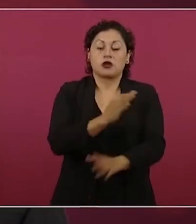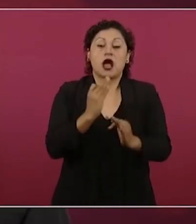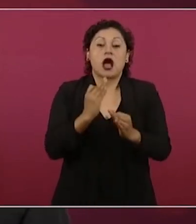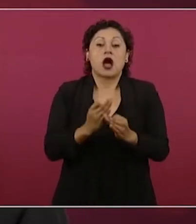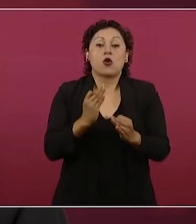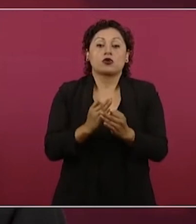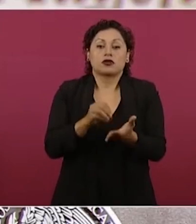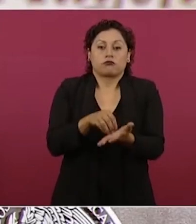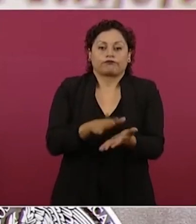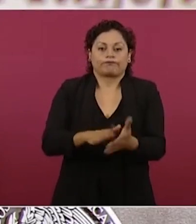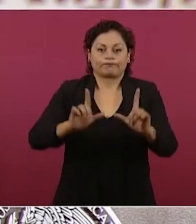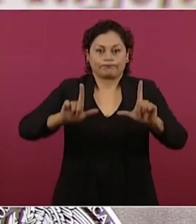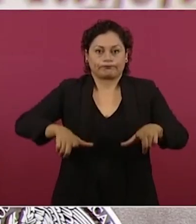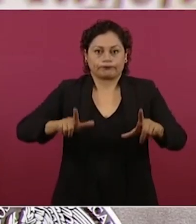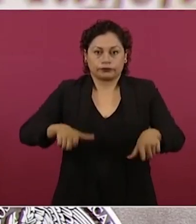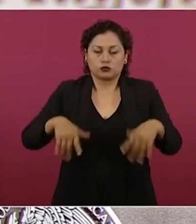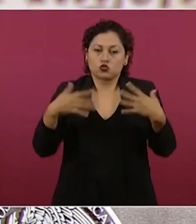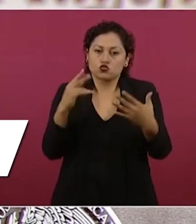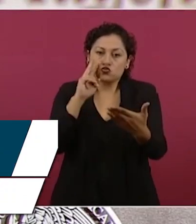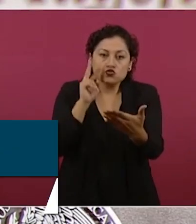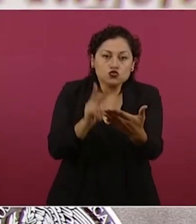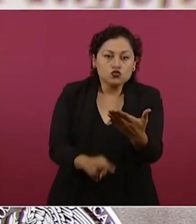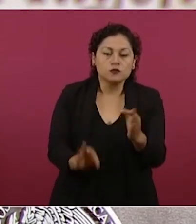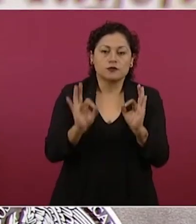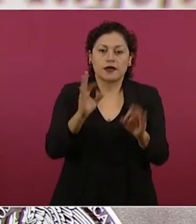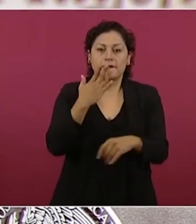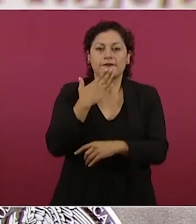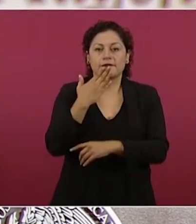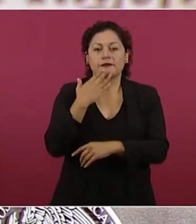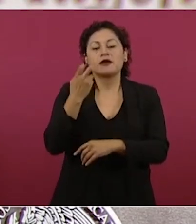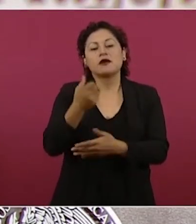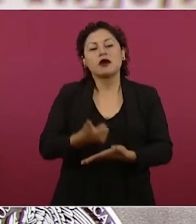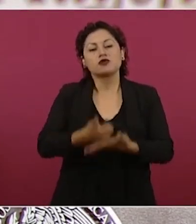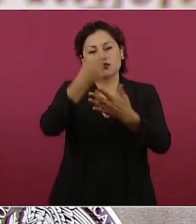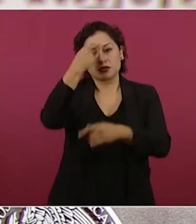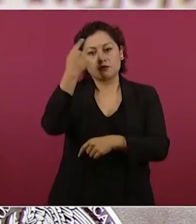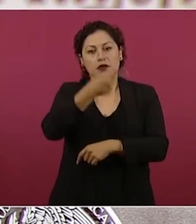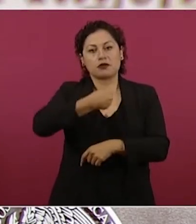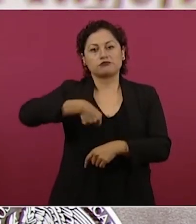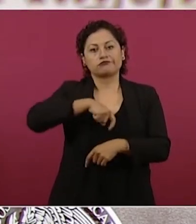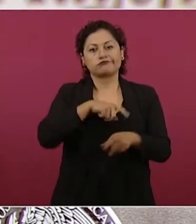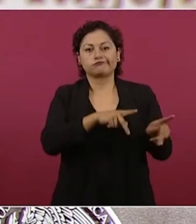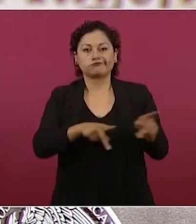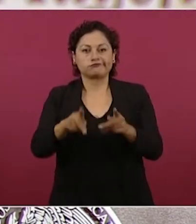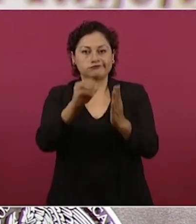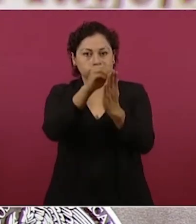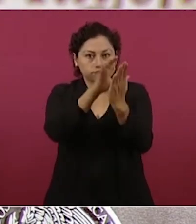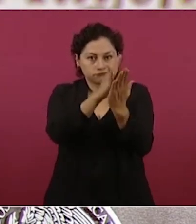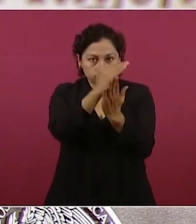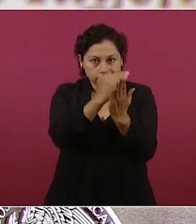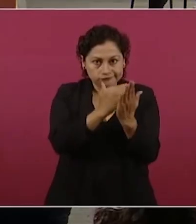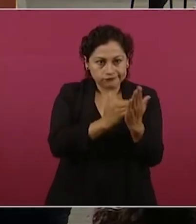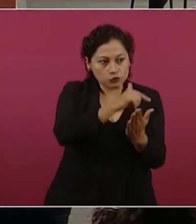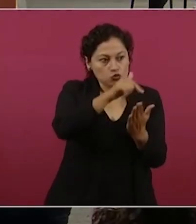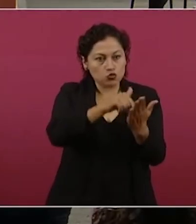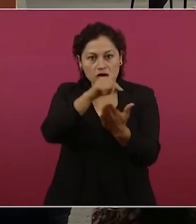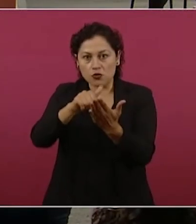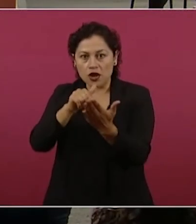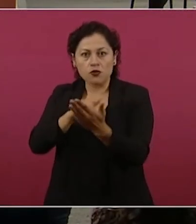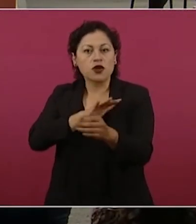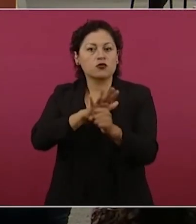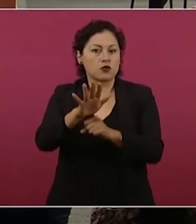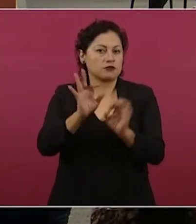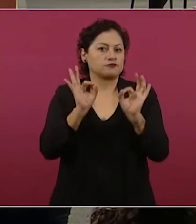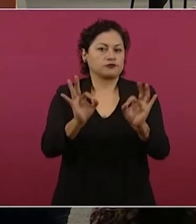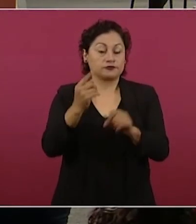sido muy positiva y esto nos da la facilidad de poder programar localmente la aplicación de la vacuna. Anunciamos en este